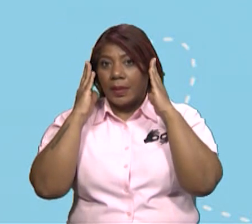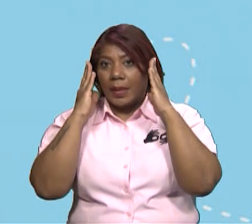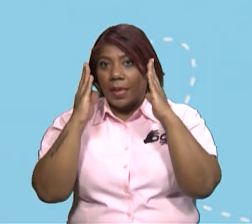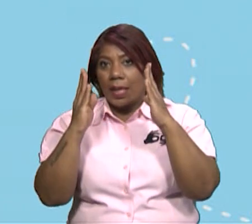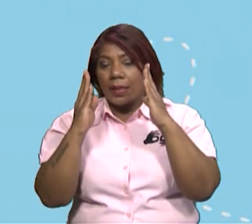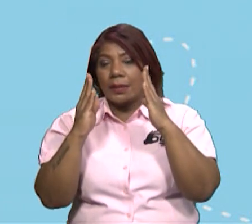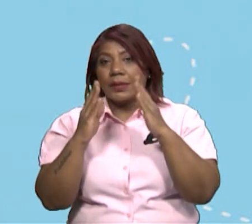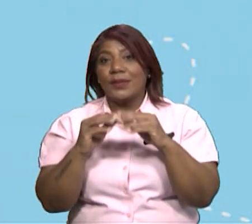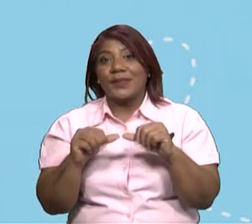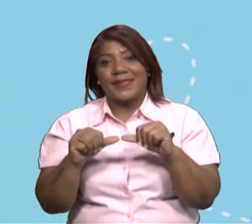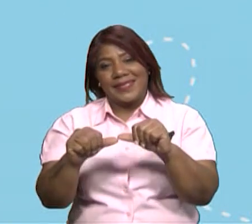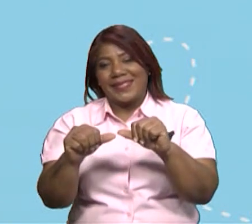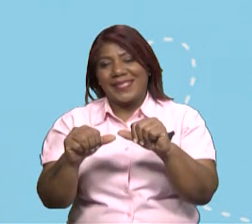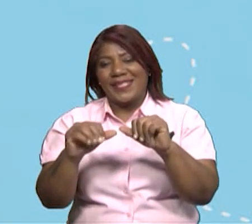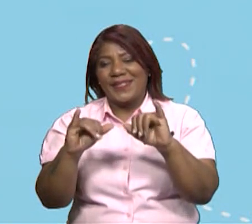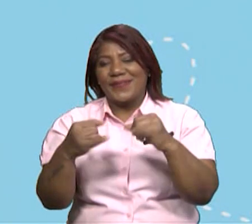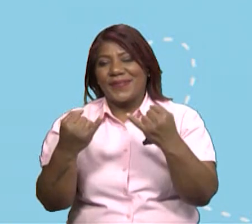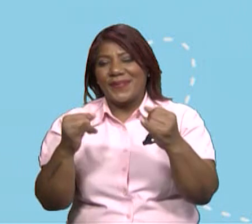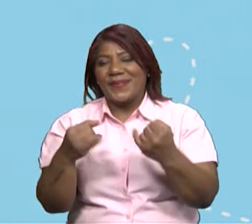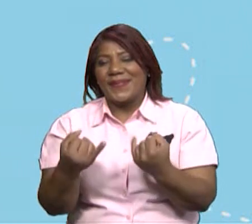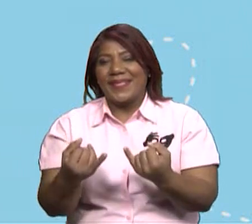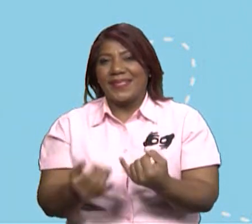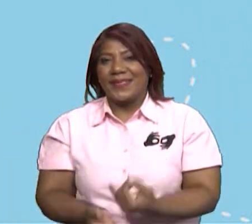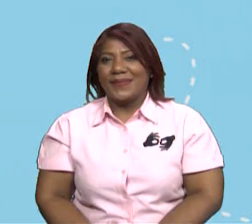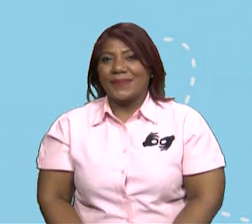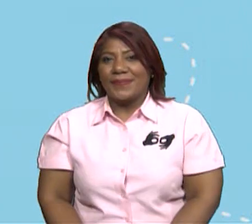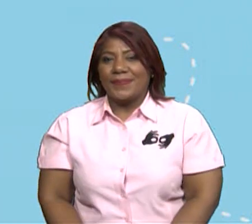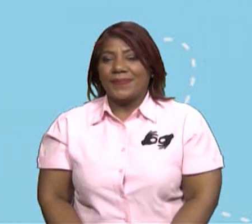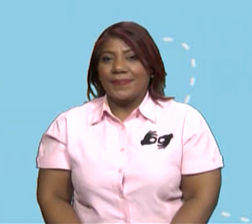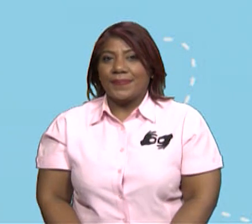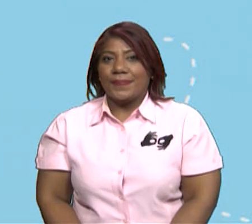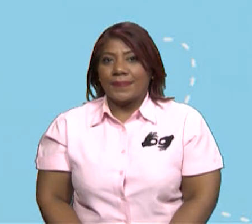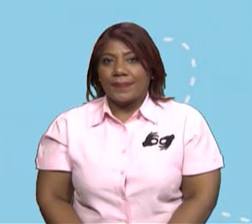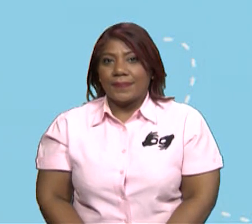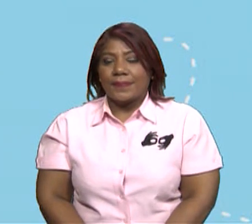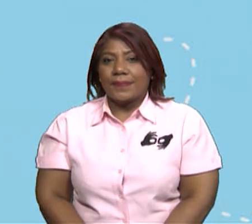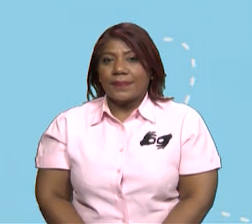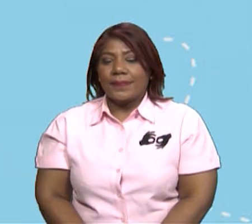estudiantes? Vamos con nuestra ruleta. A ver, venga, venga, venga, venga. Dice la ruleta.